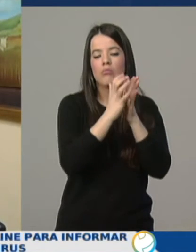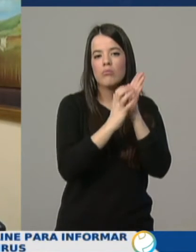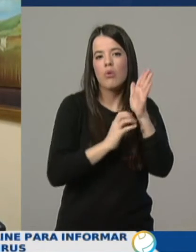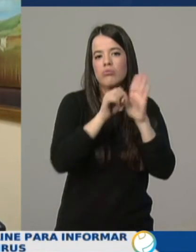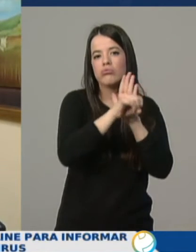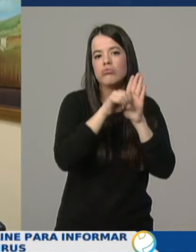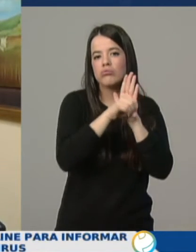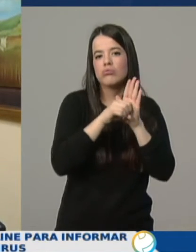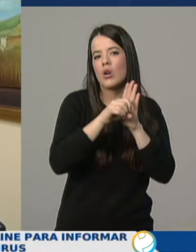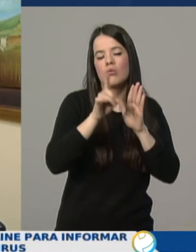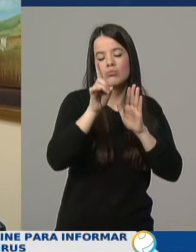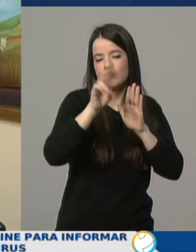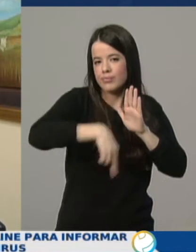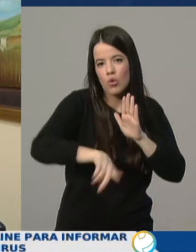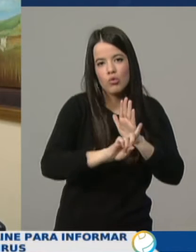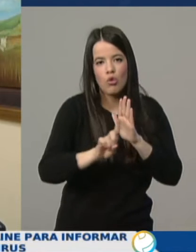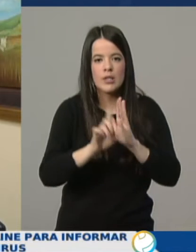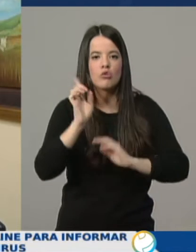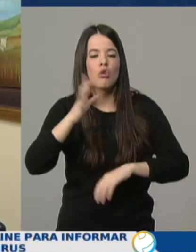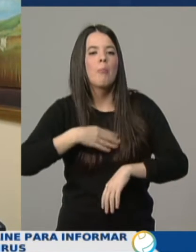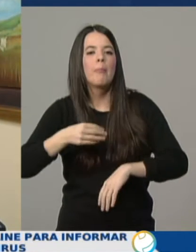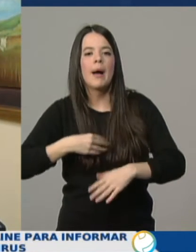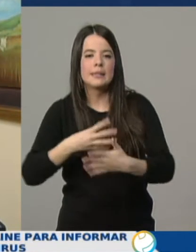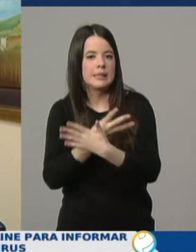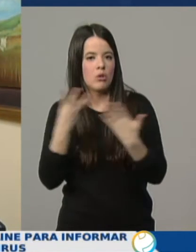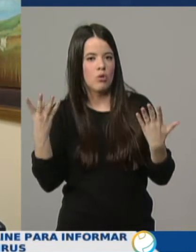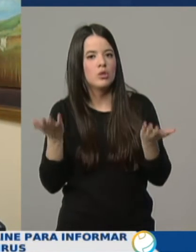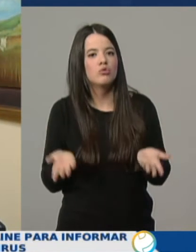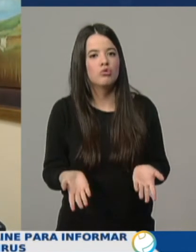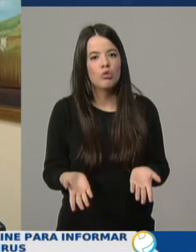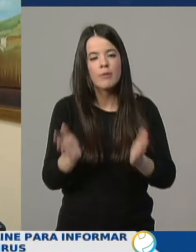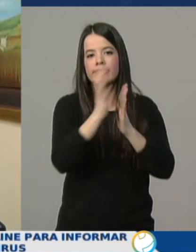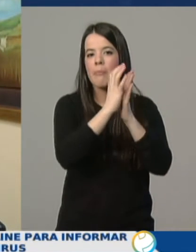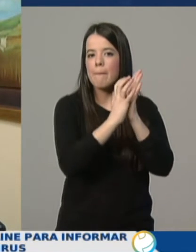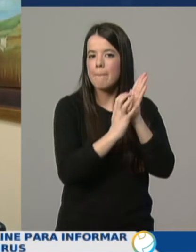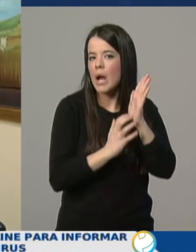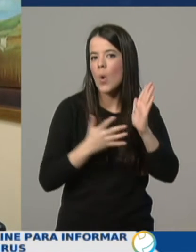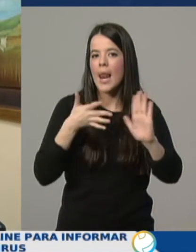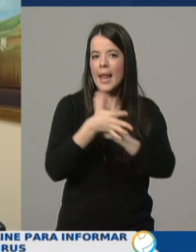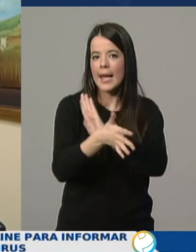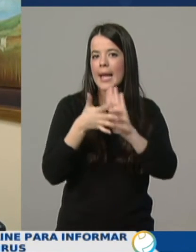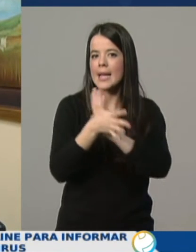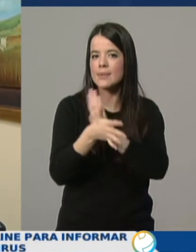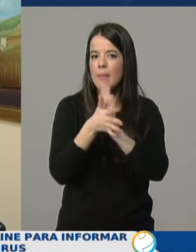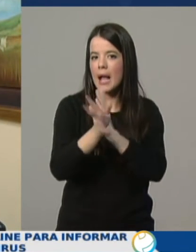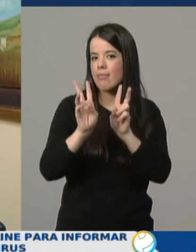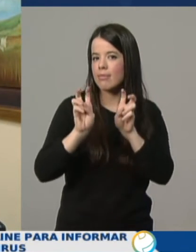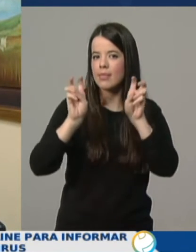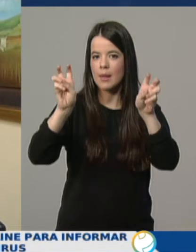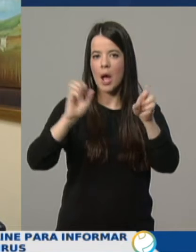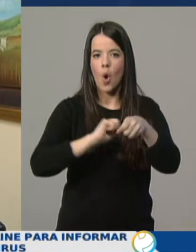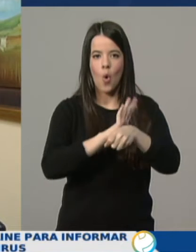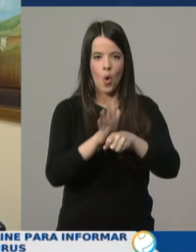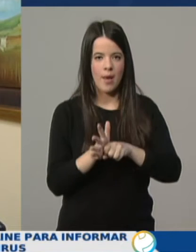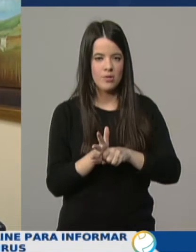páginas. Y entonces hacemos todo un recorrido por el tema del coronavirus.